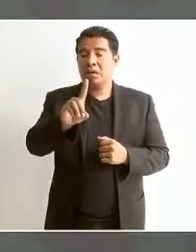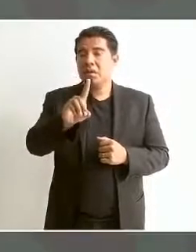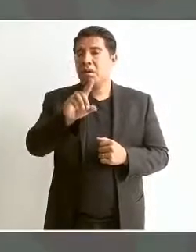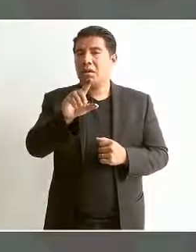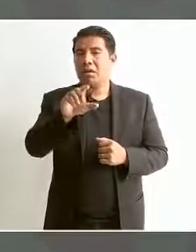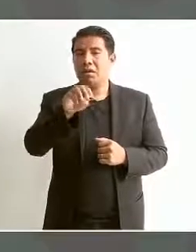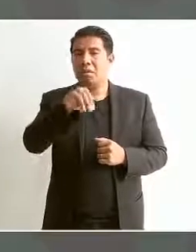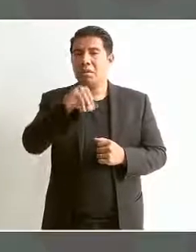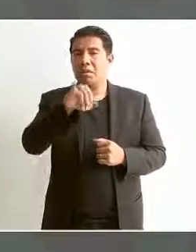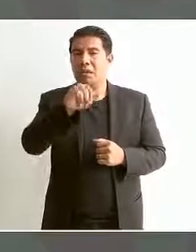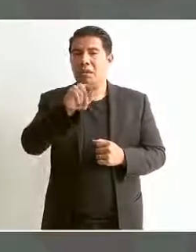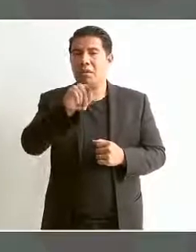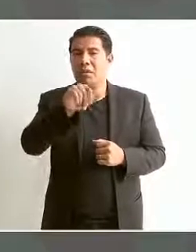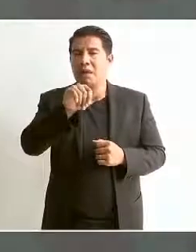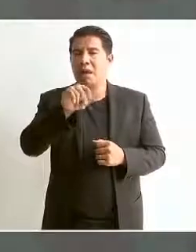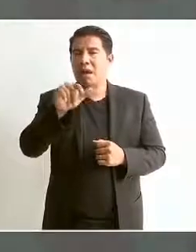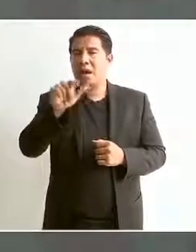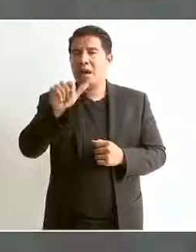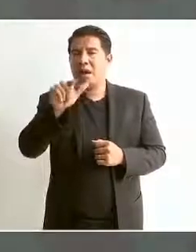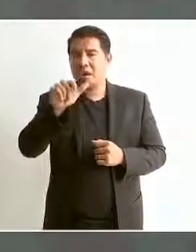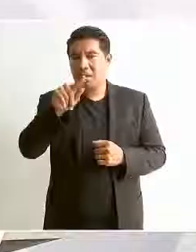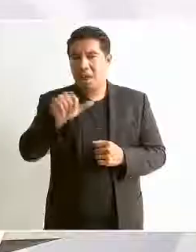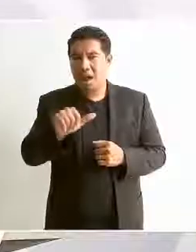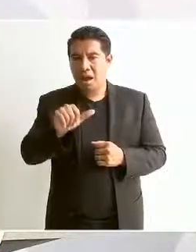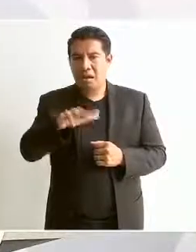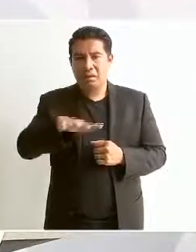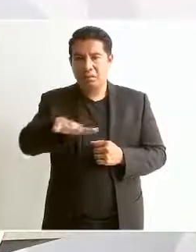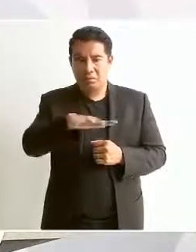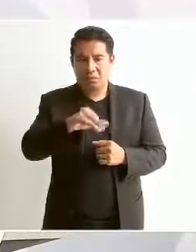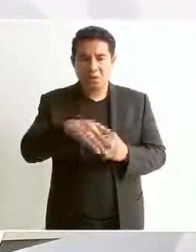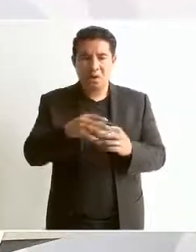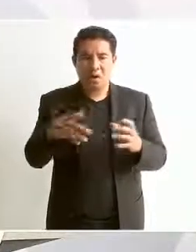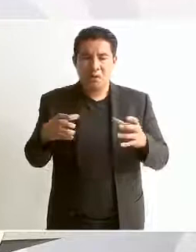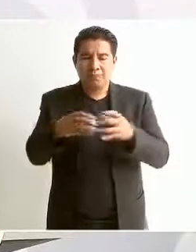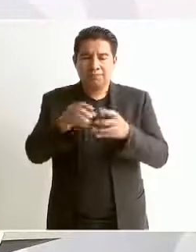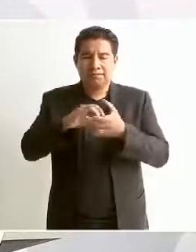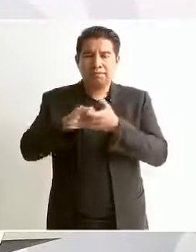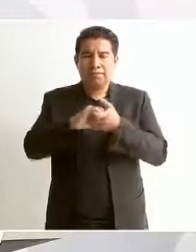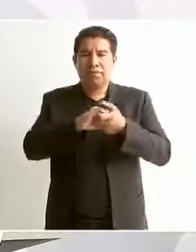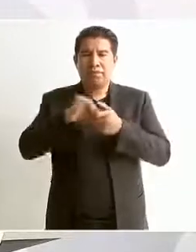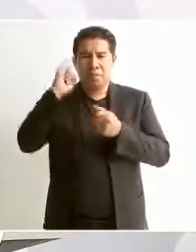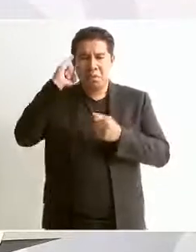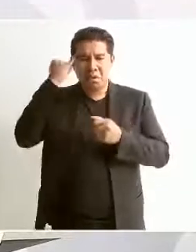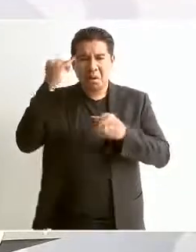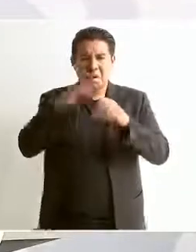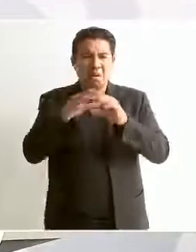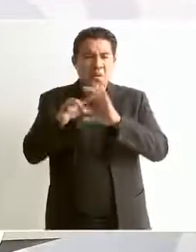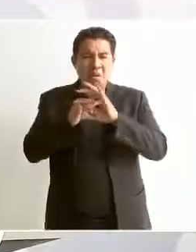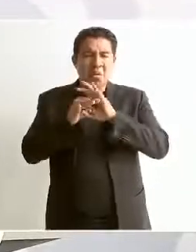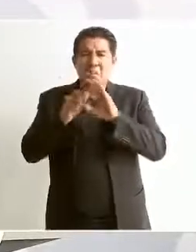con comunidades, con pueblos originarios, no había delitos,